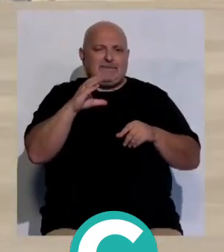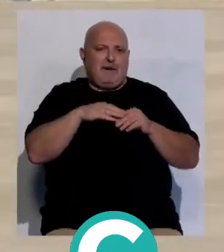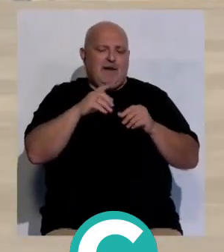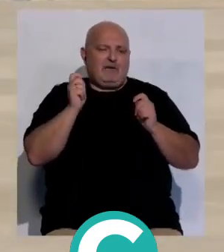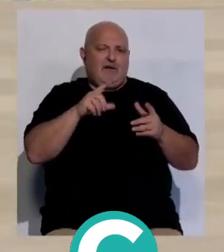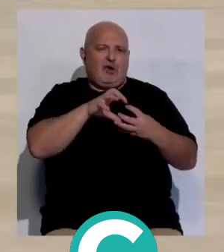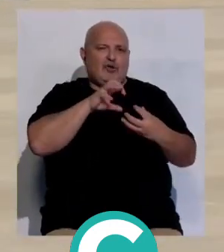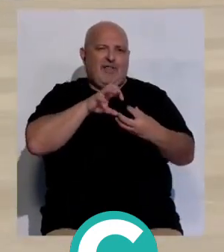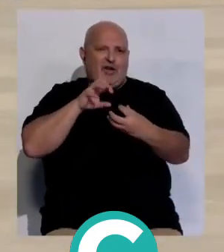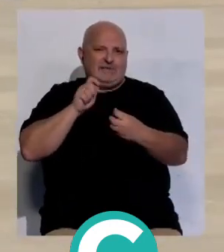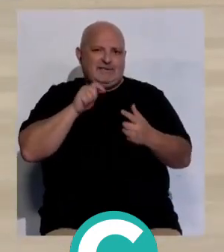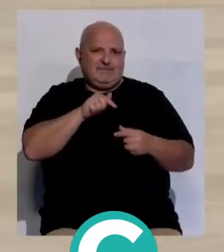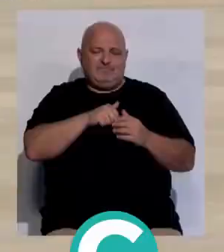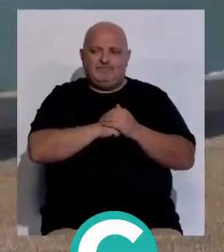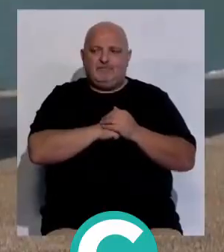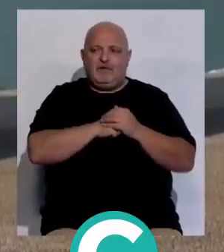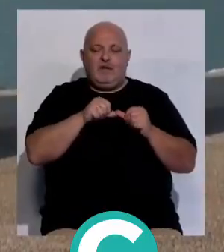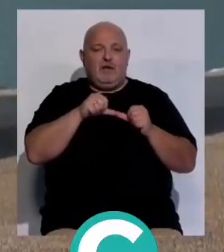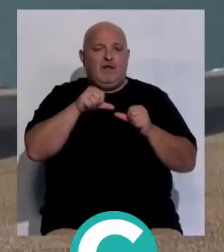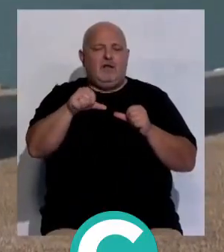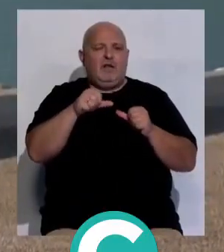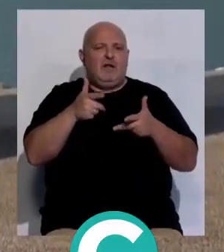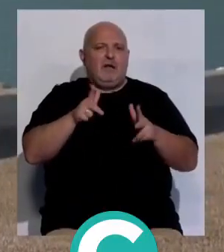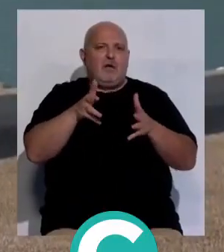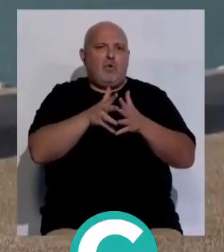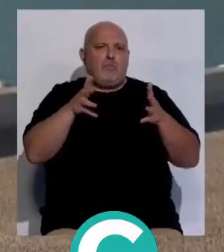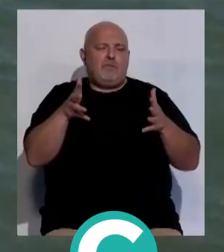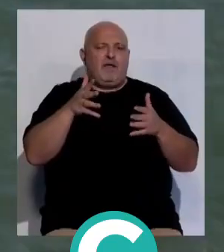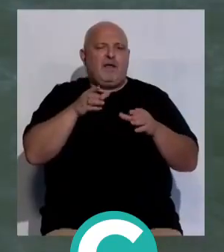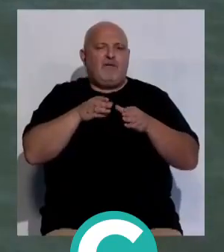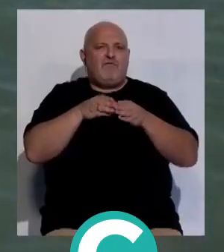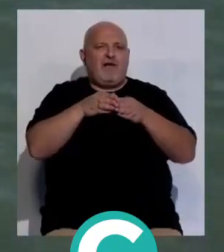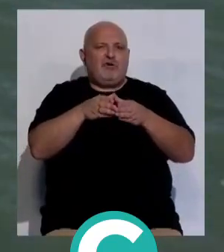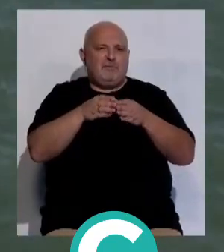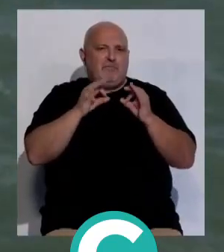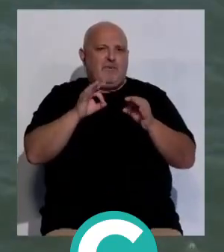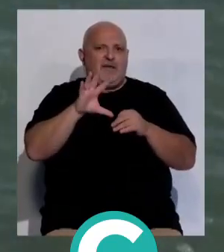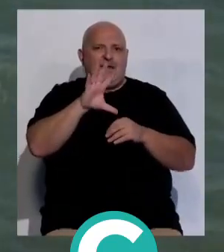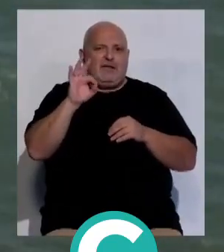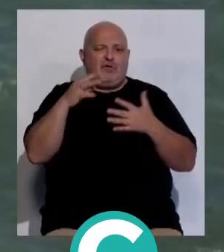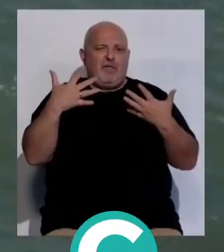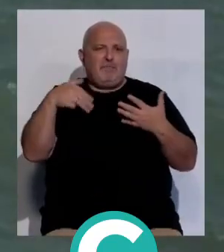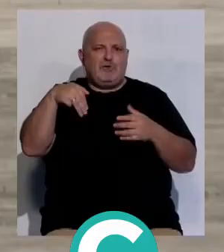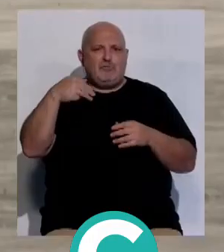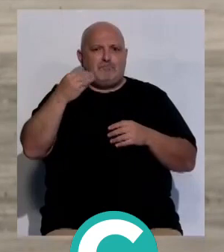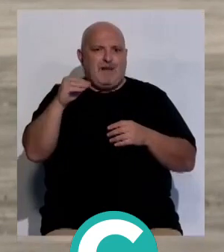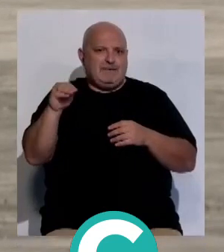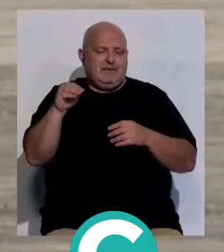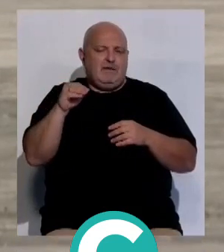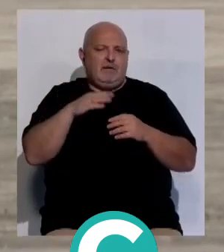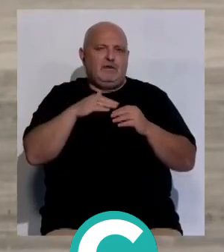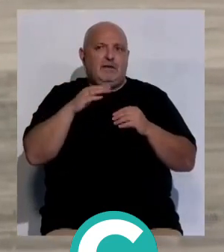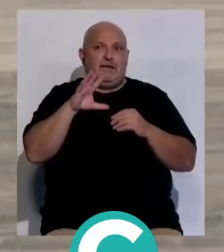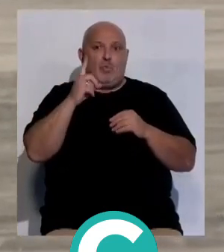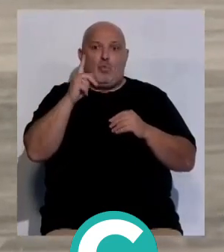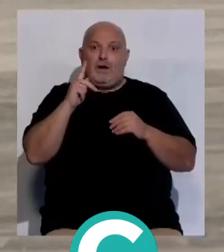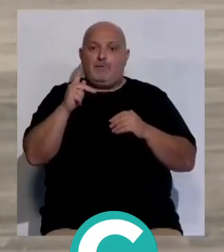el tráfico de contenedores. Además, esta ampliación permitirá aumentar la línea de atraque de barcos en 510 metros más para superar